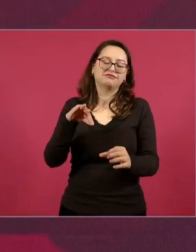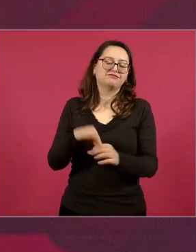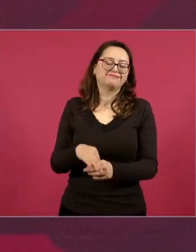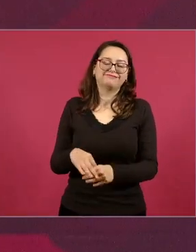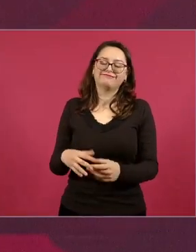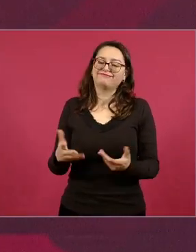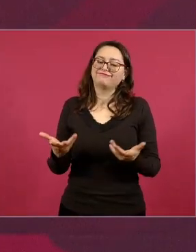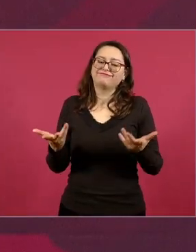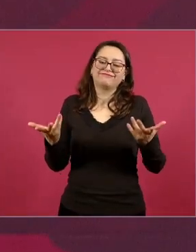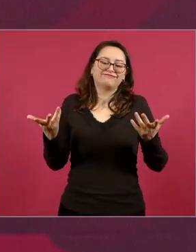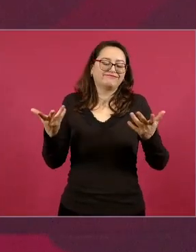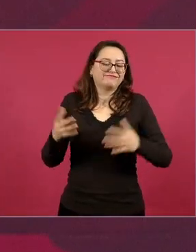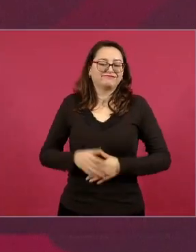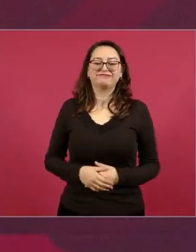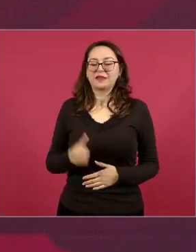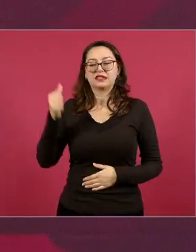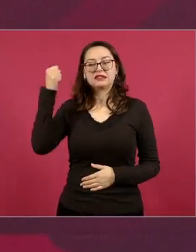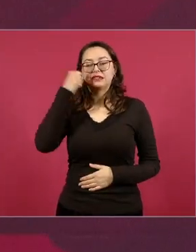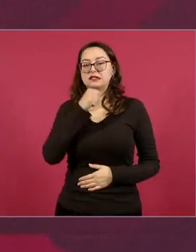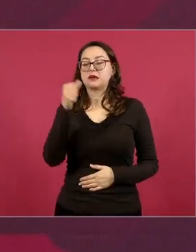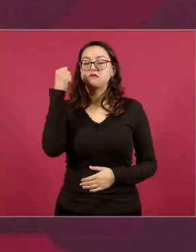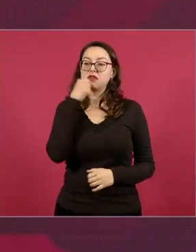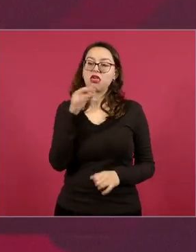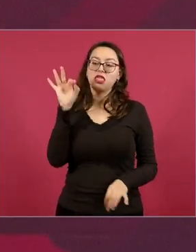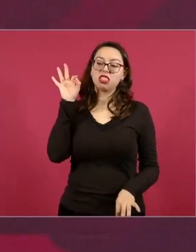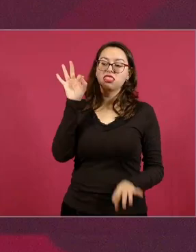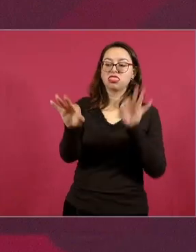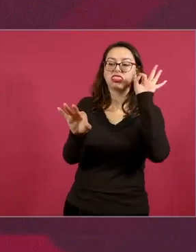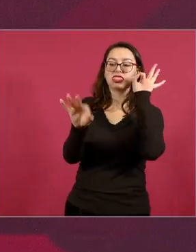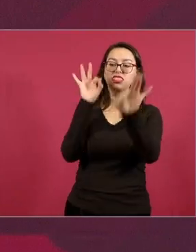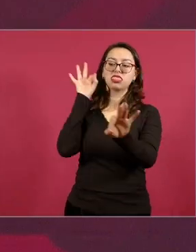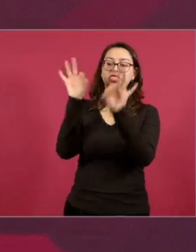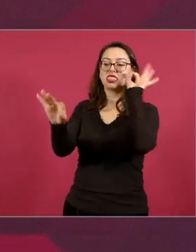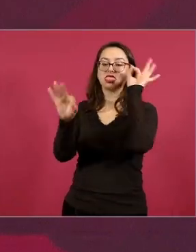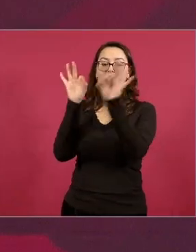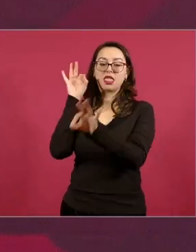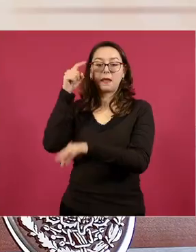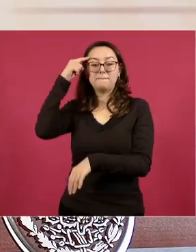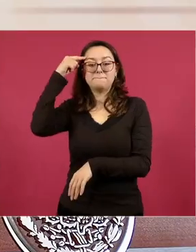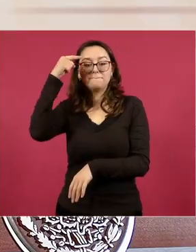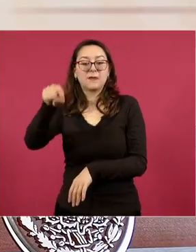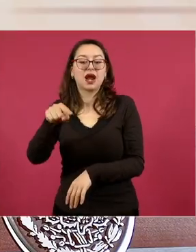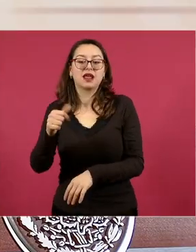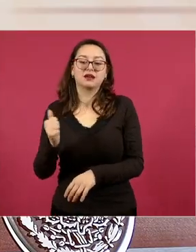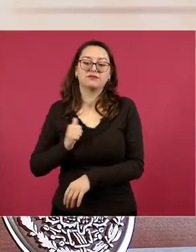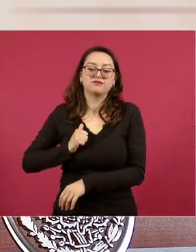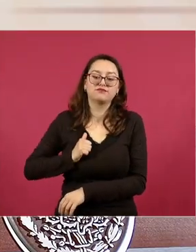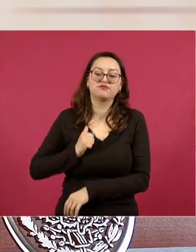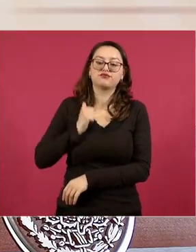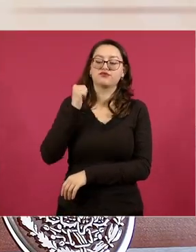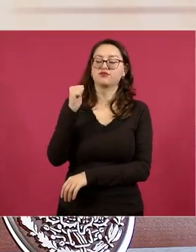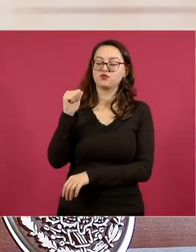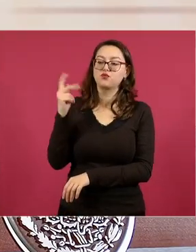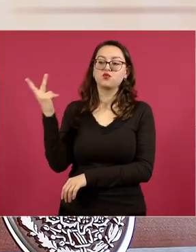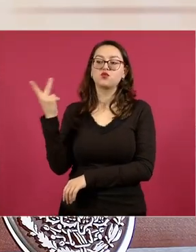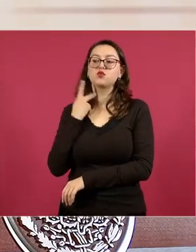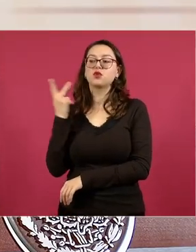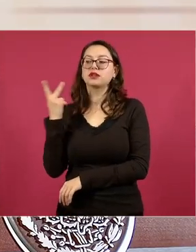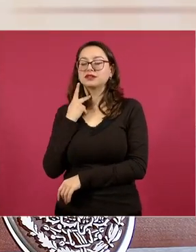hay siempre quienes quieren sacar raja sacar provecho